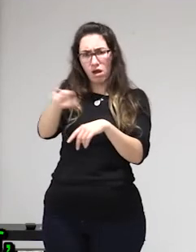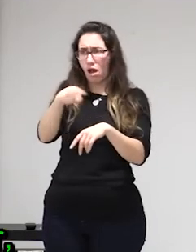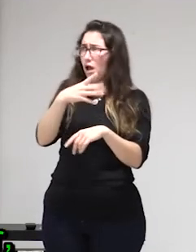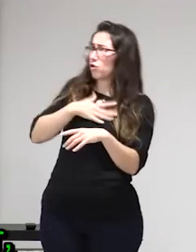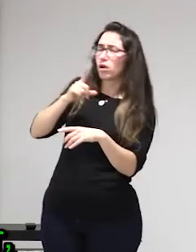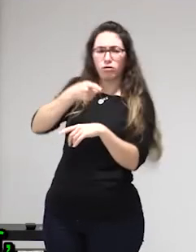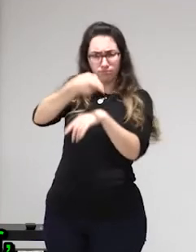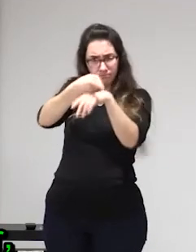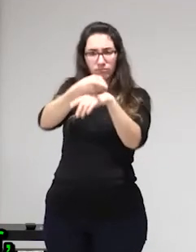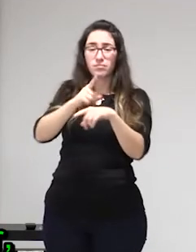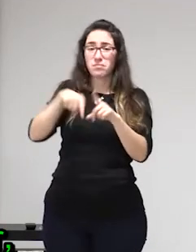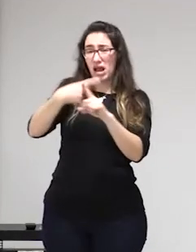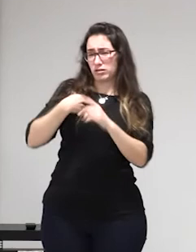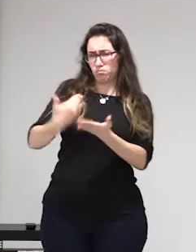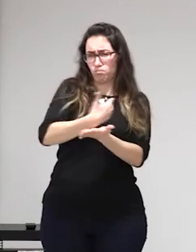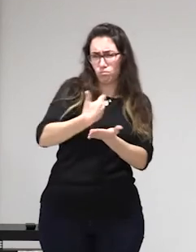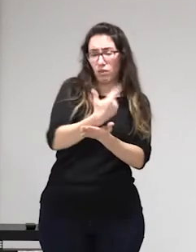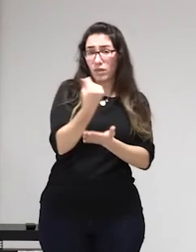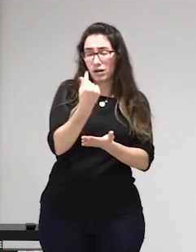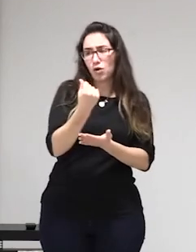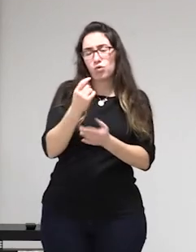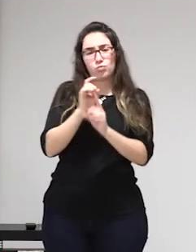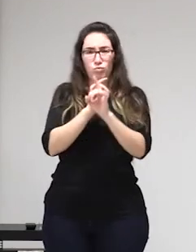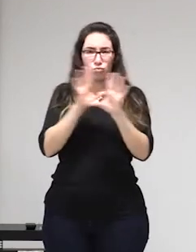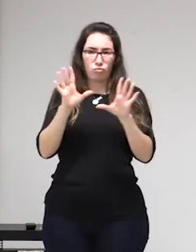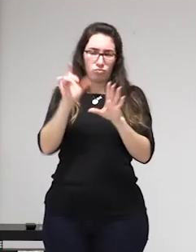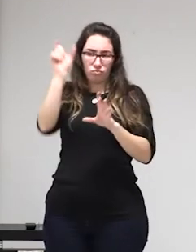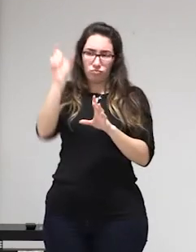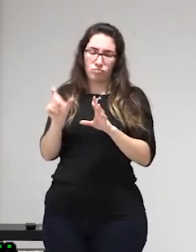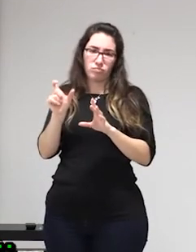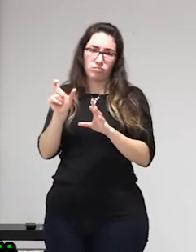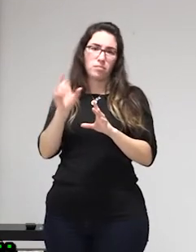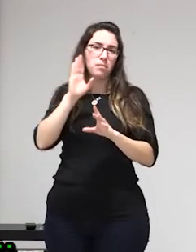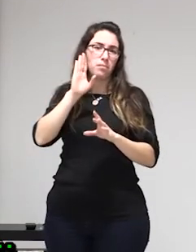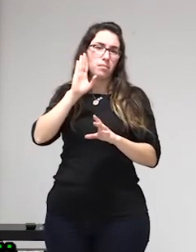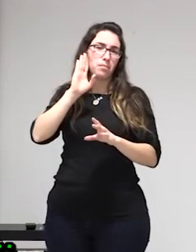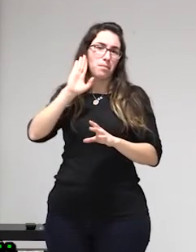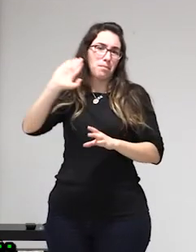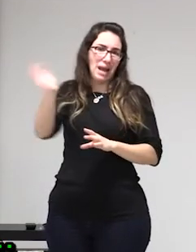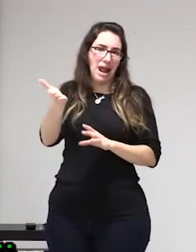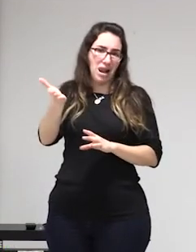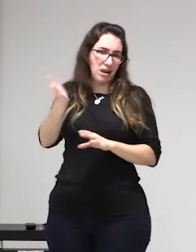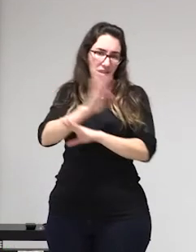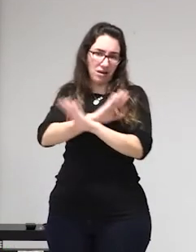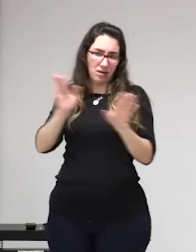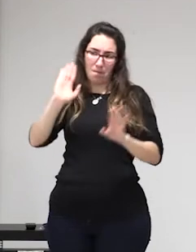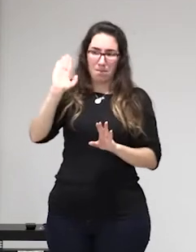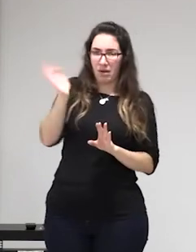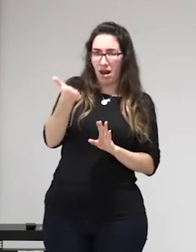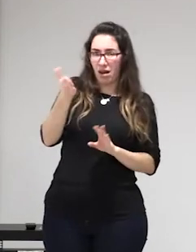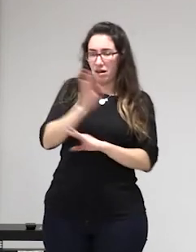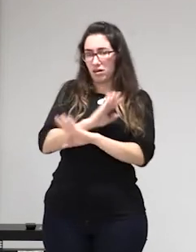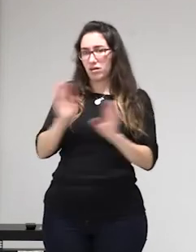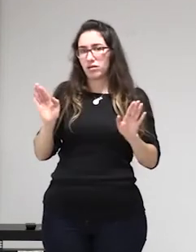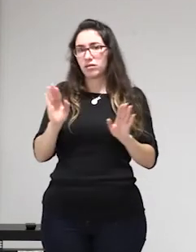no se le permitió a una mujer abortar a otra no se le permitió llamar a un hijo enfermo se les ponía medicación en la cena esto no son